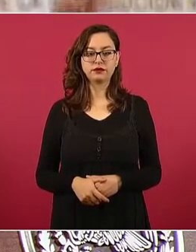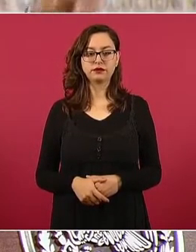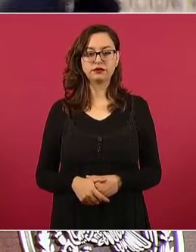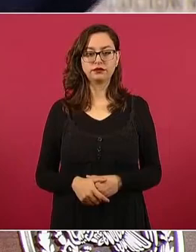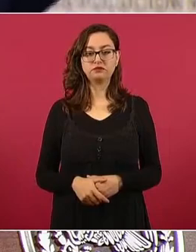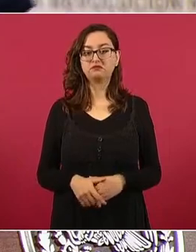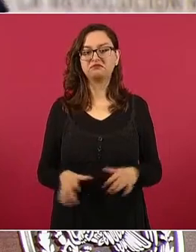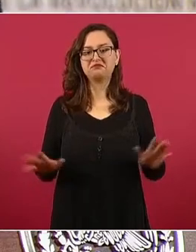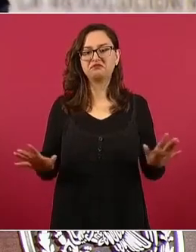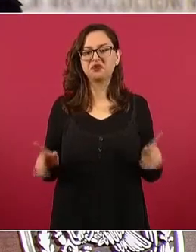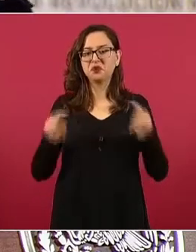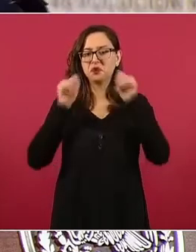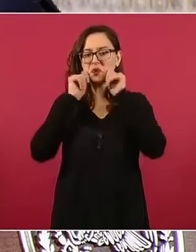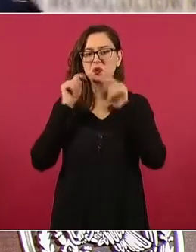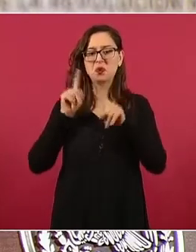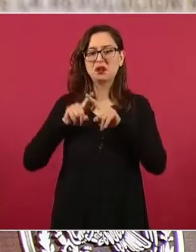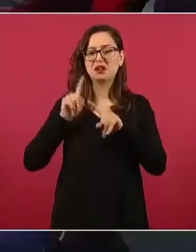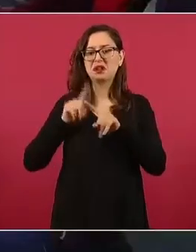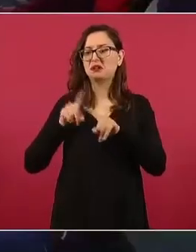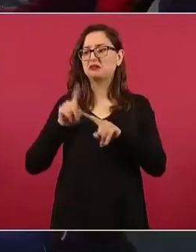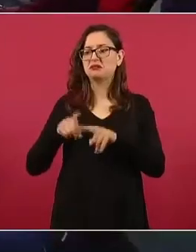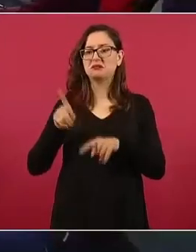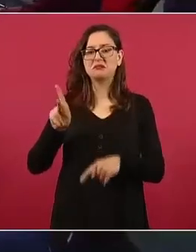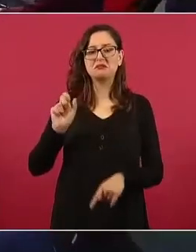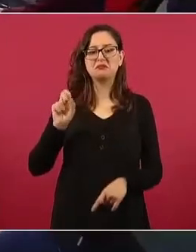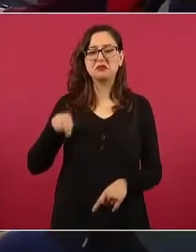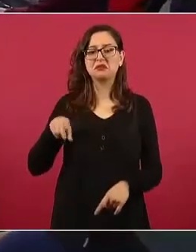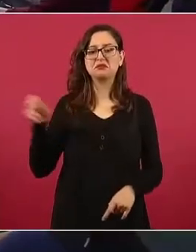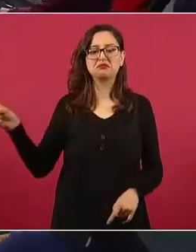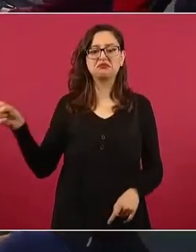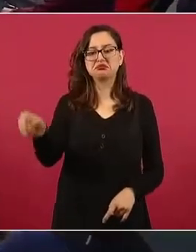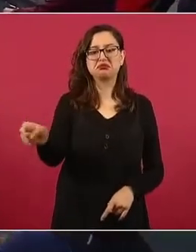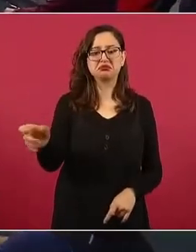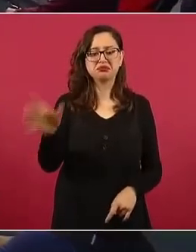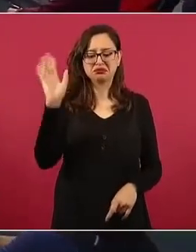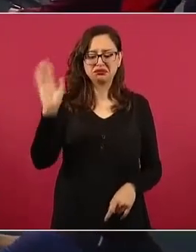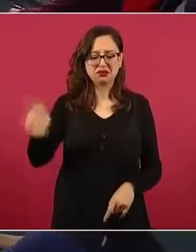Cualquier persona gana.